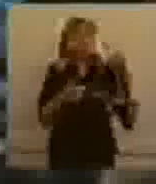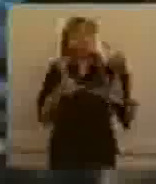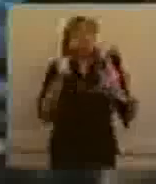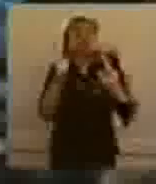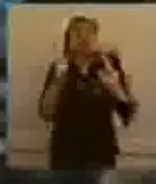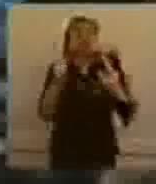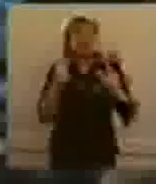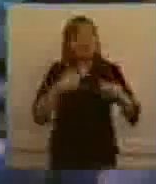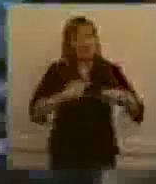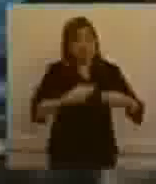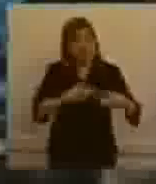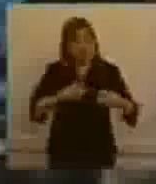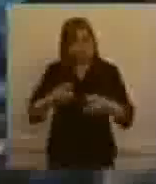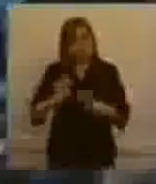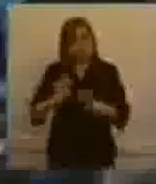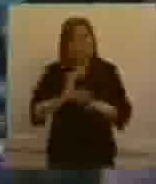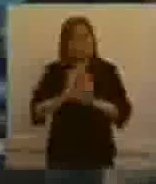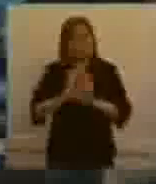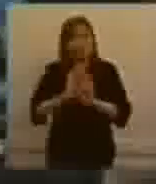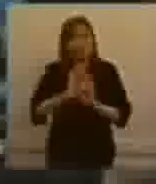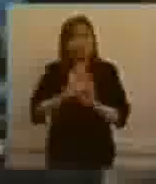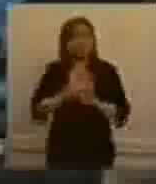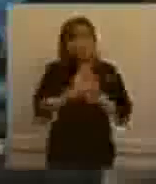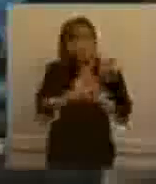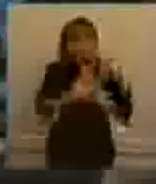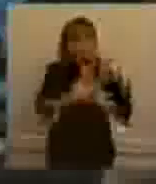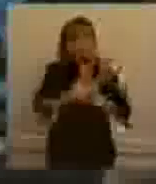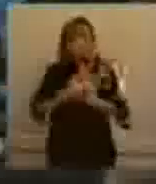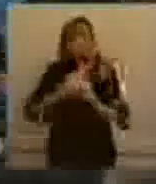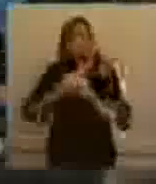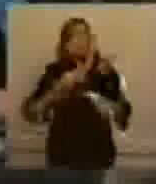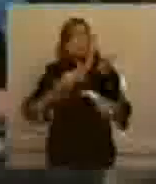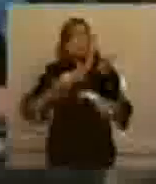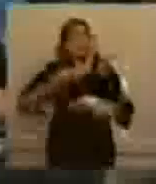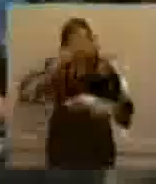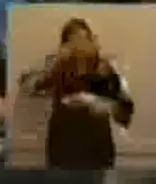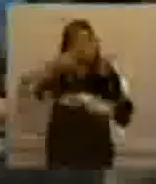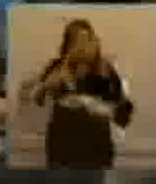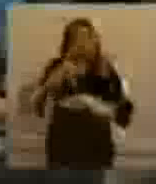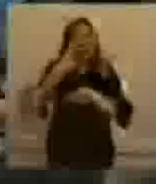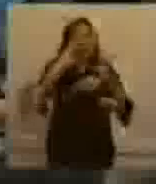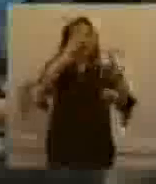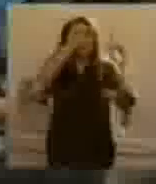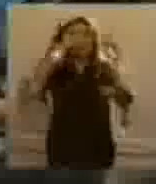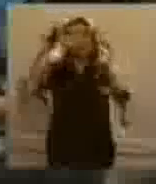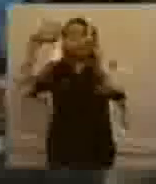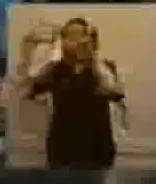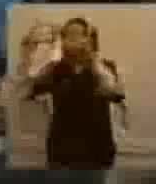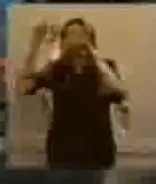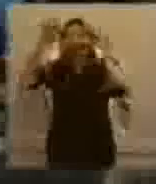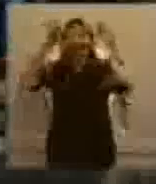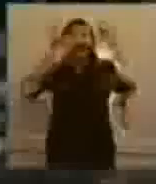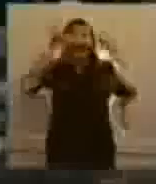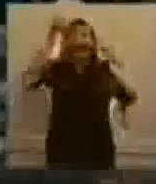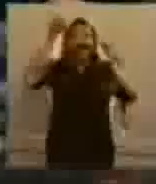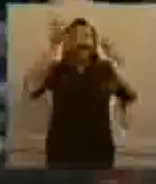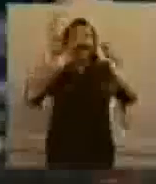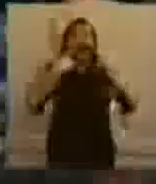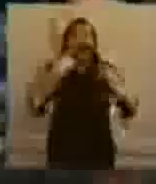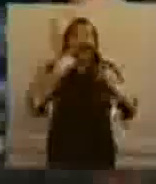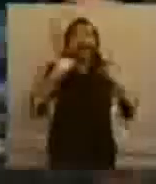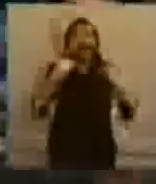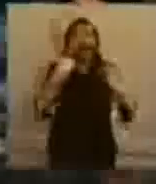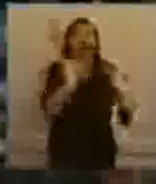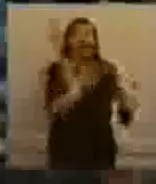Derni recorriendo con el senador Pichetto los dos los bienes de las cenizas fotografiados, este, a ambos. A ver, a ver,